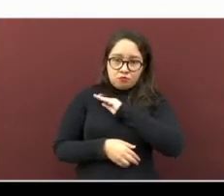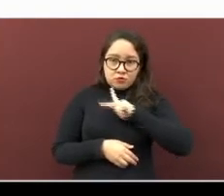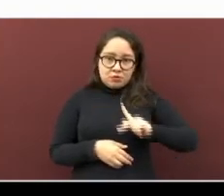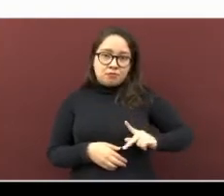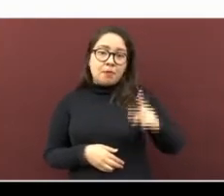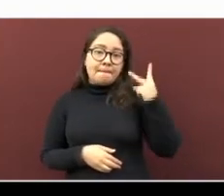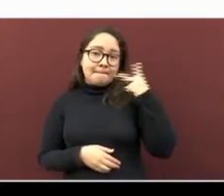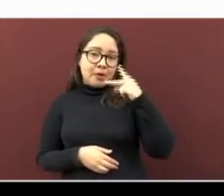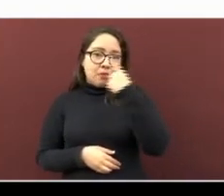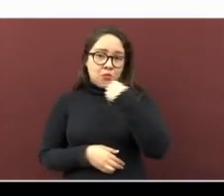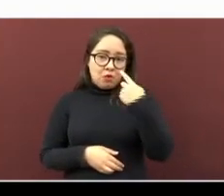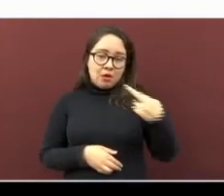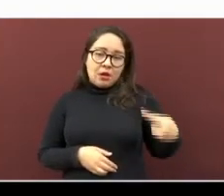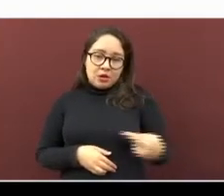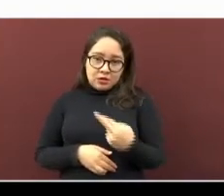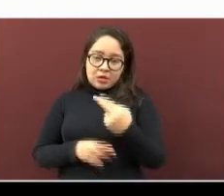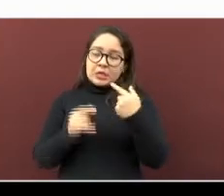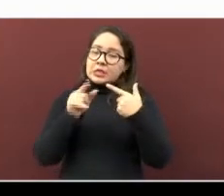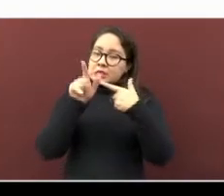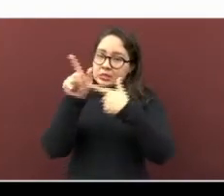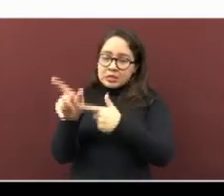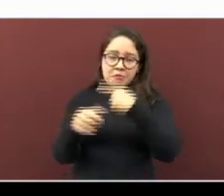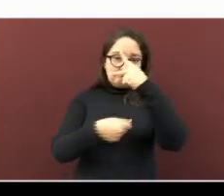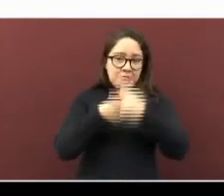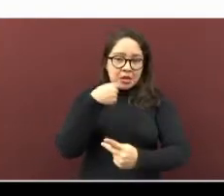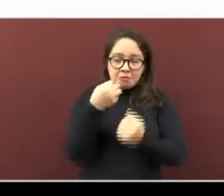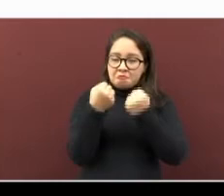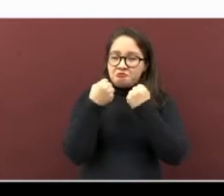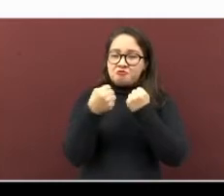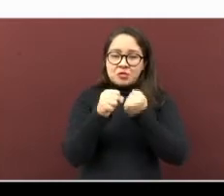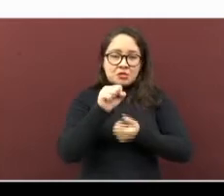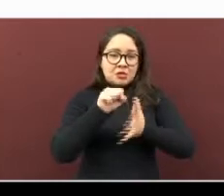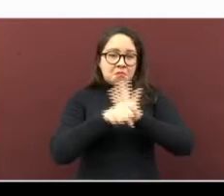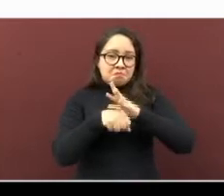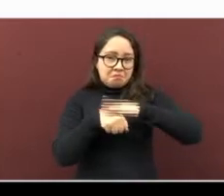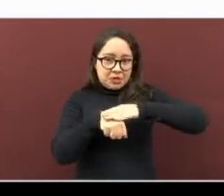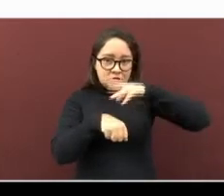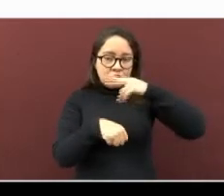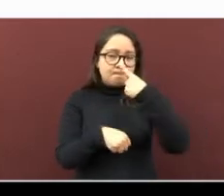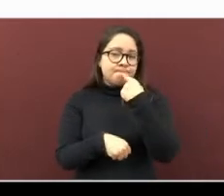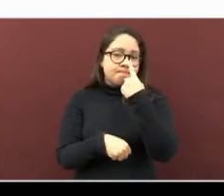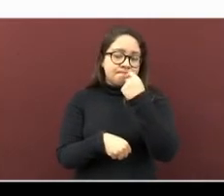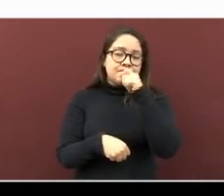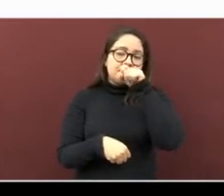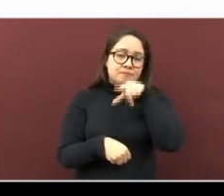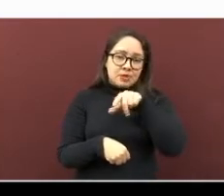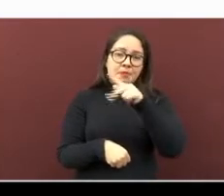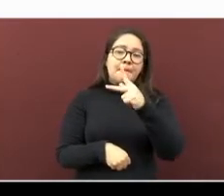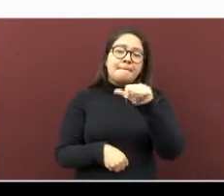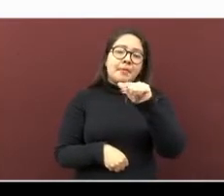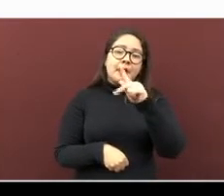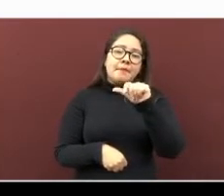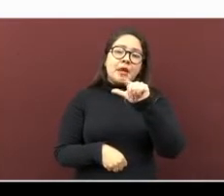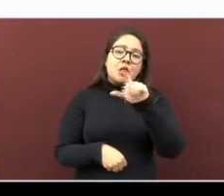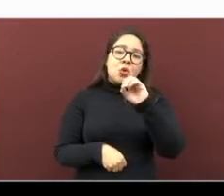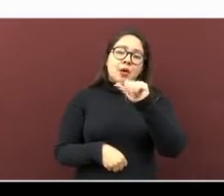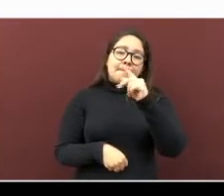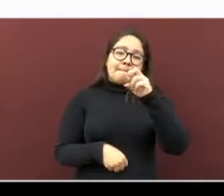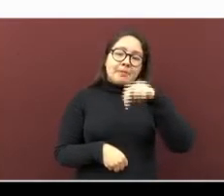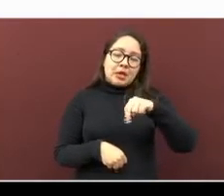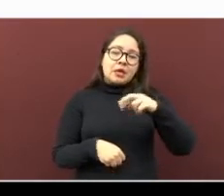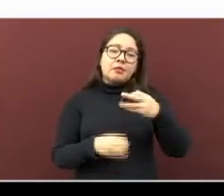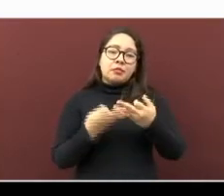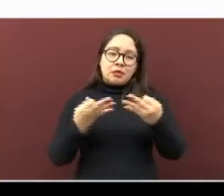Boca del Río, continúan en riesgo máximo, al igual que la Cuenca de Papaloapan, Tierra